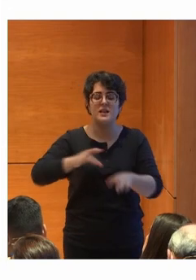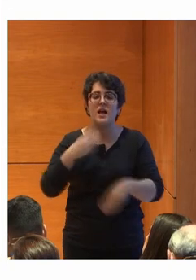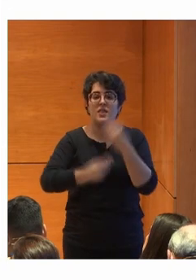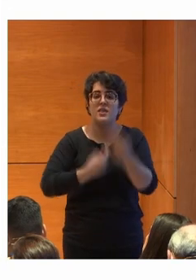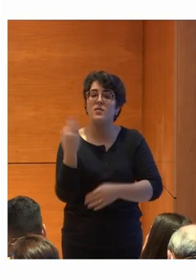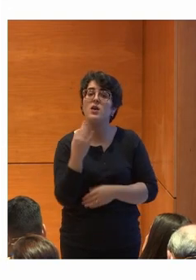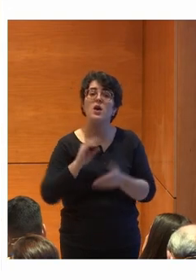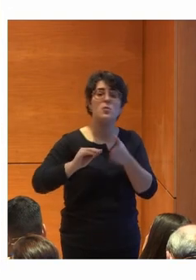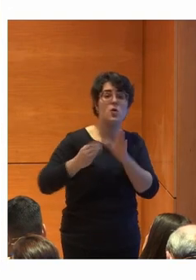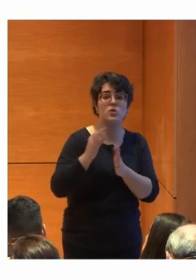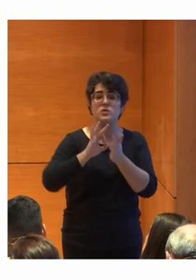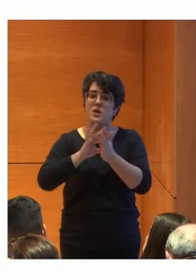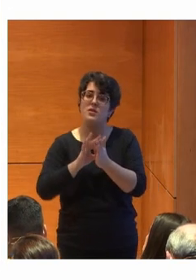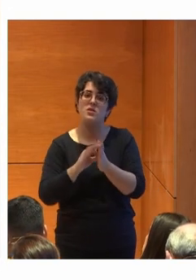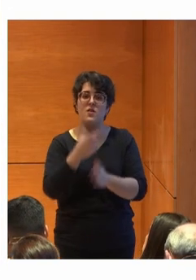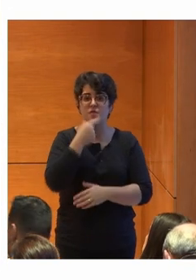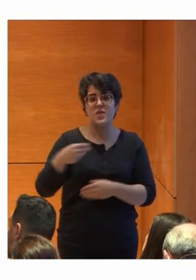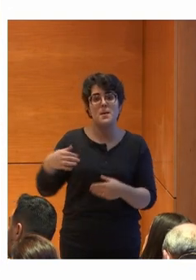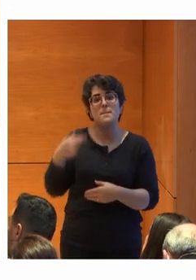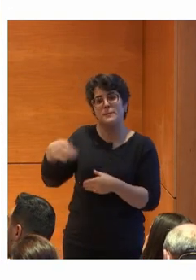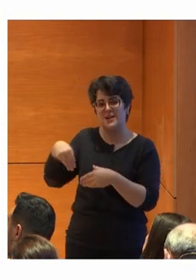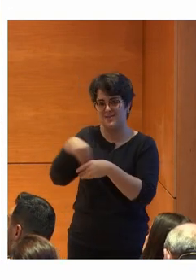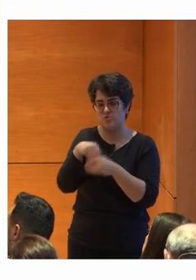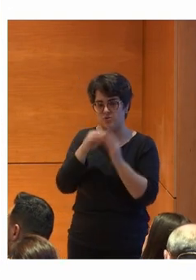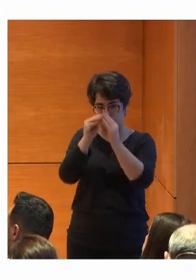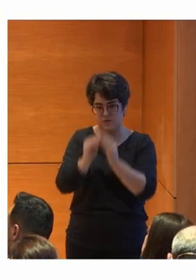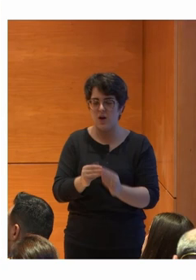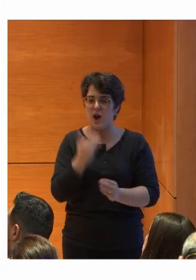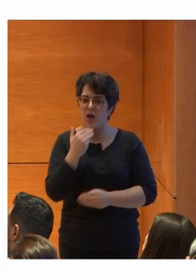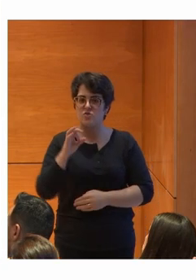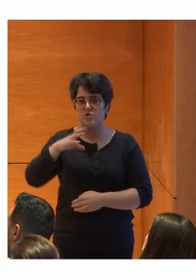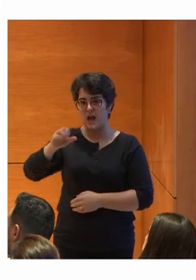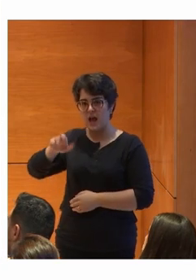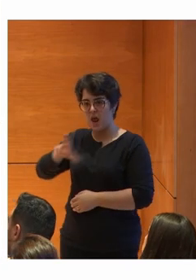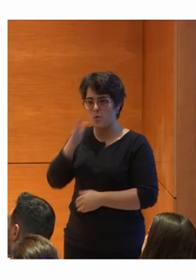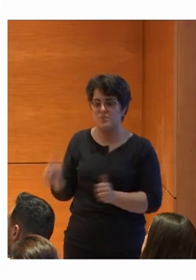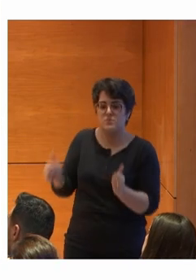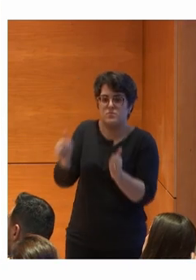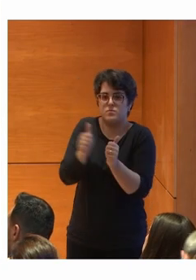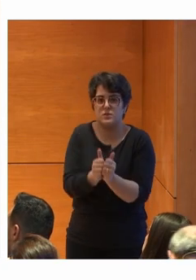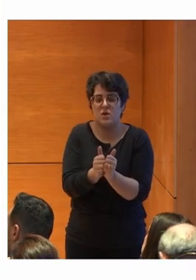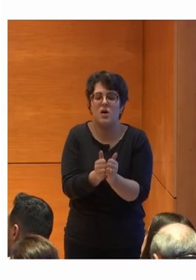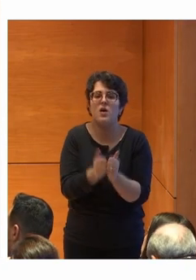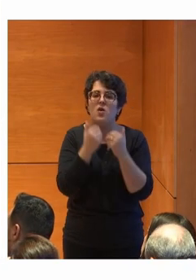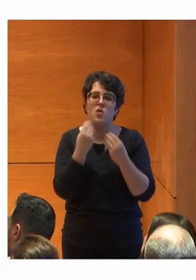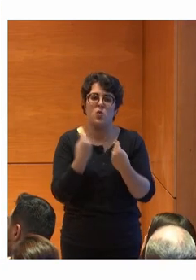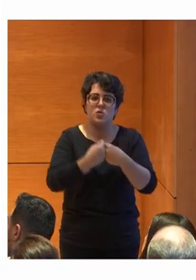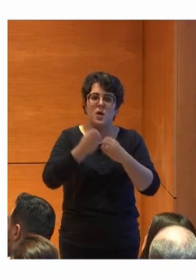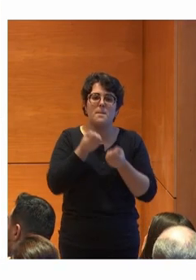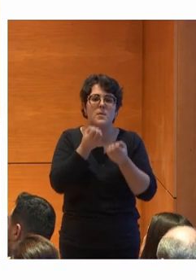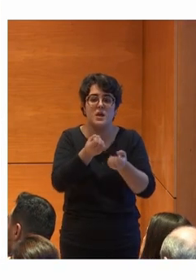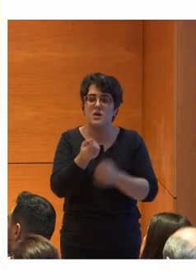productos y servicios fáciles e inclusivos. Gracias, Oscar, por acompañarme con estos mensajes.